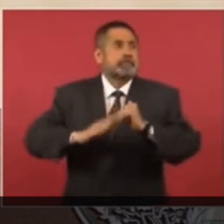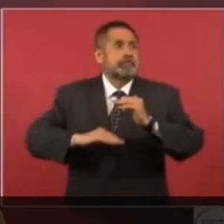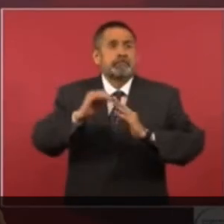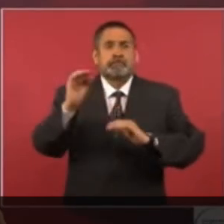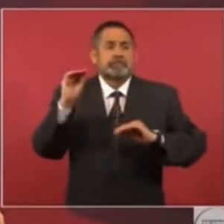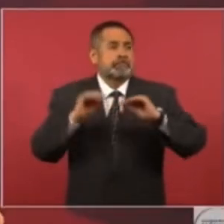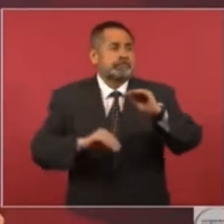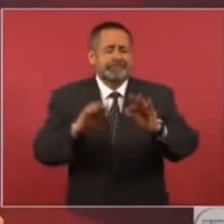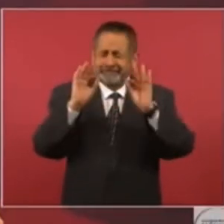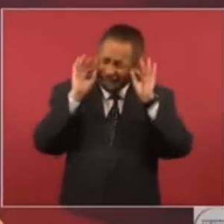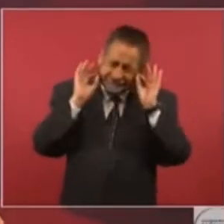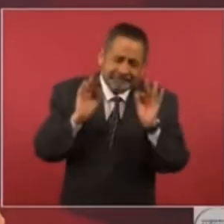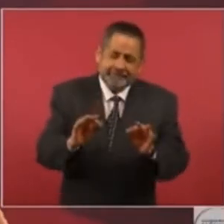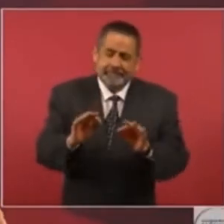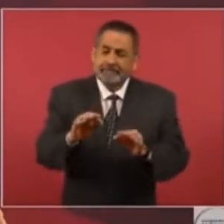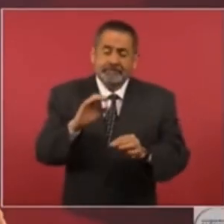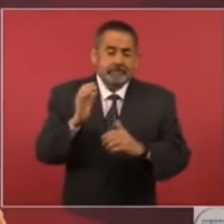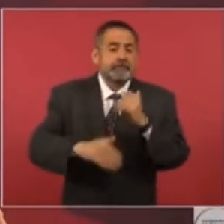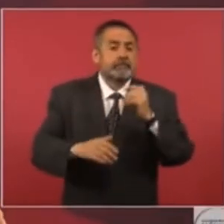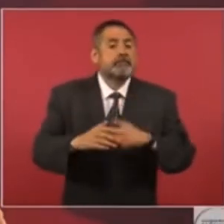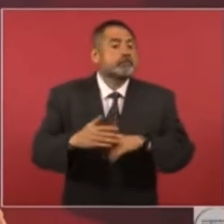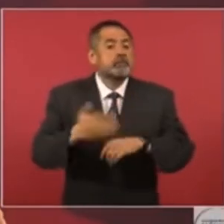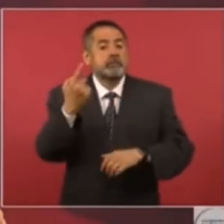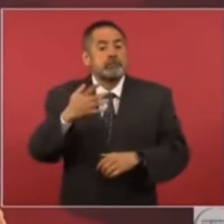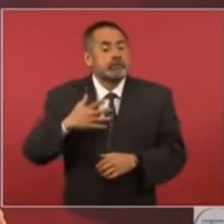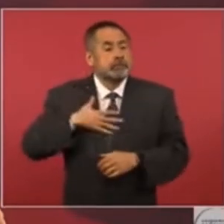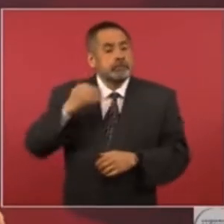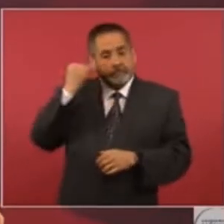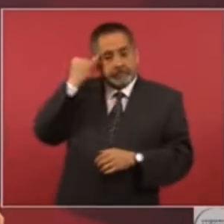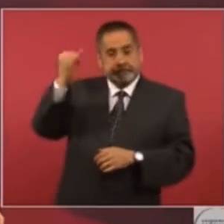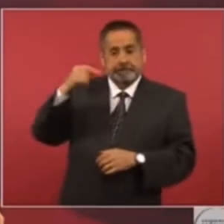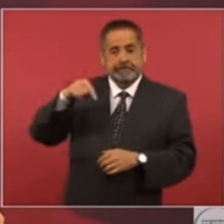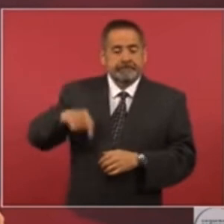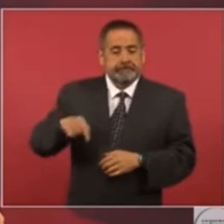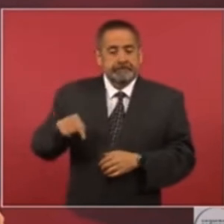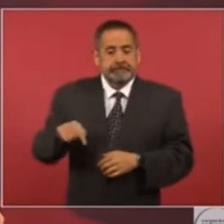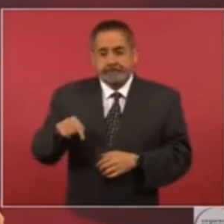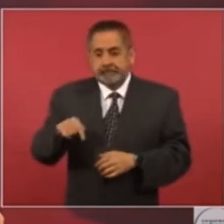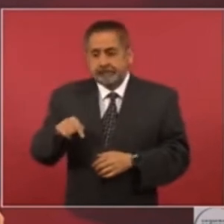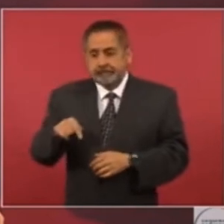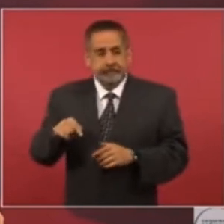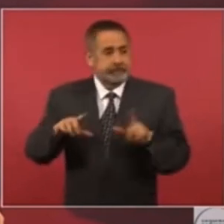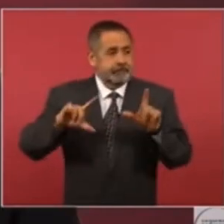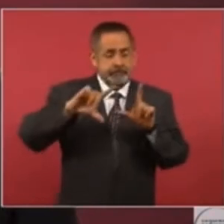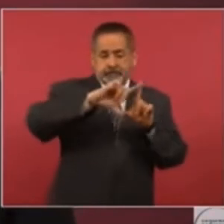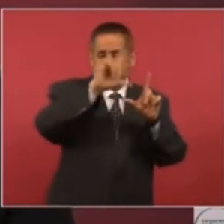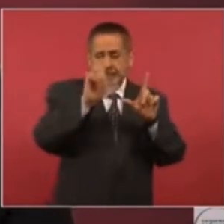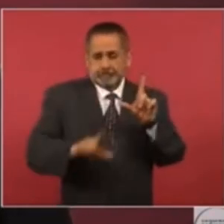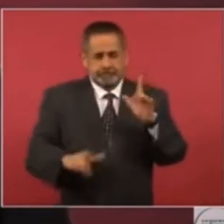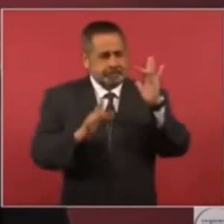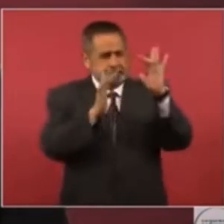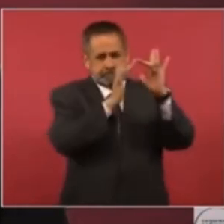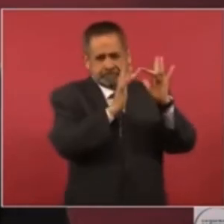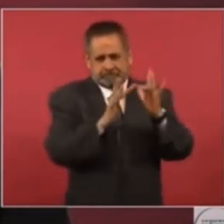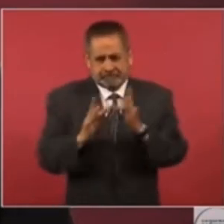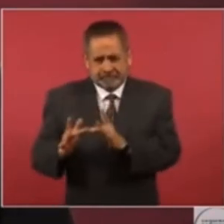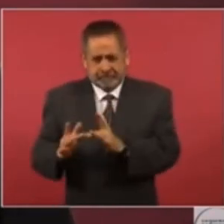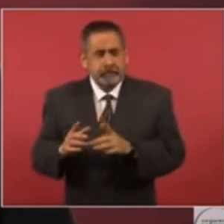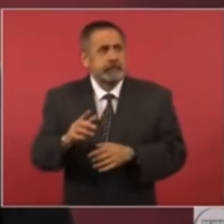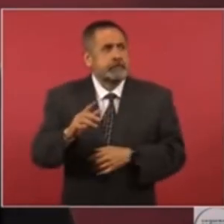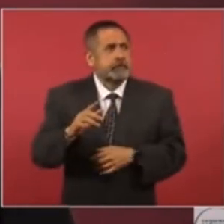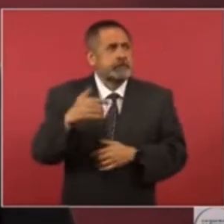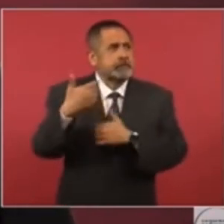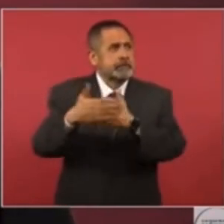el propósito es tener toda la red completa en julio